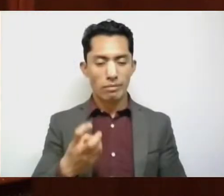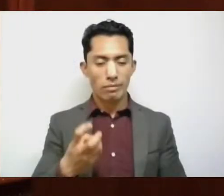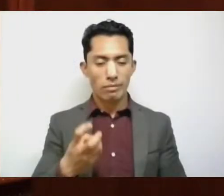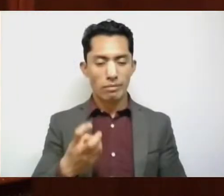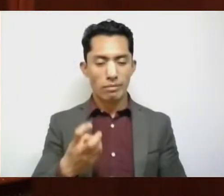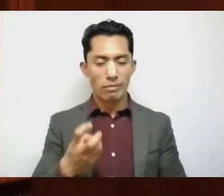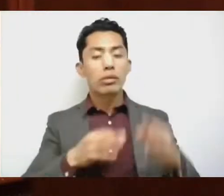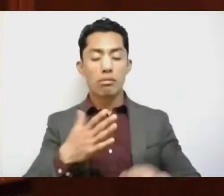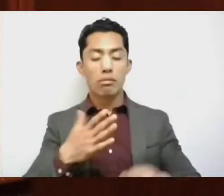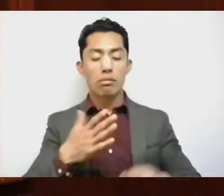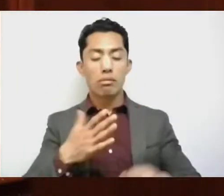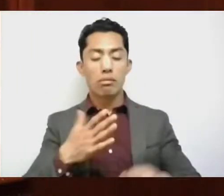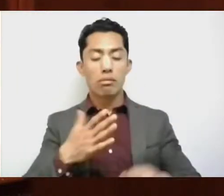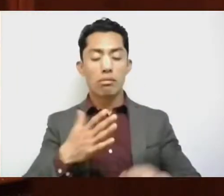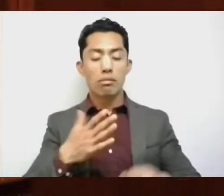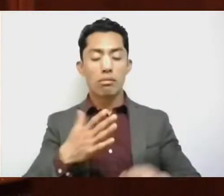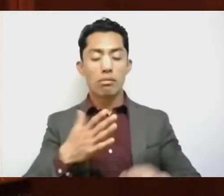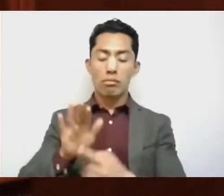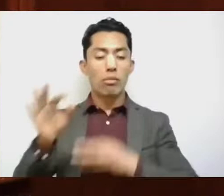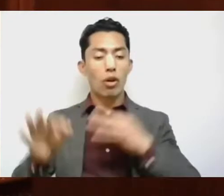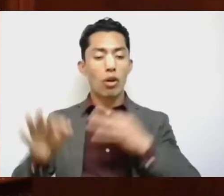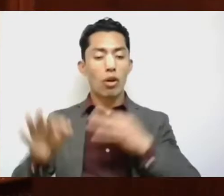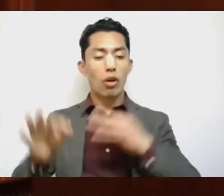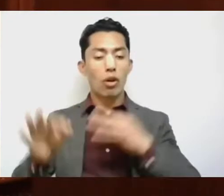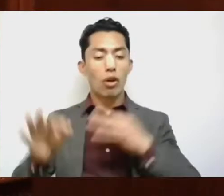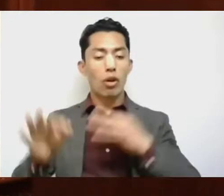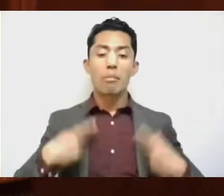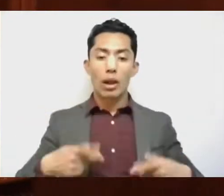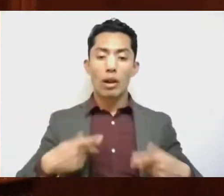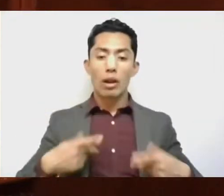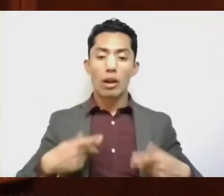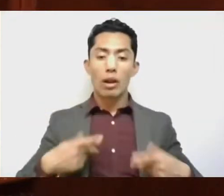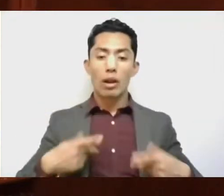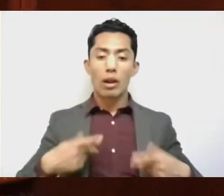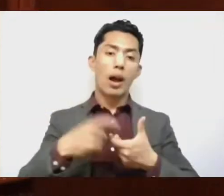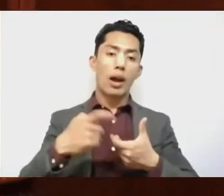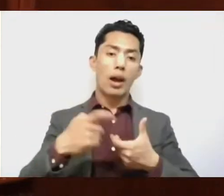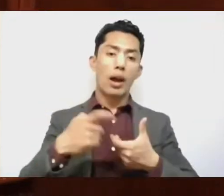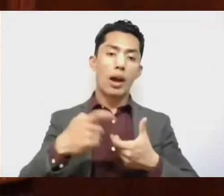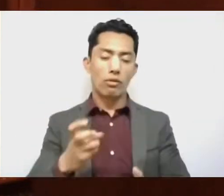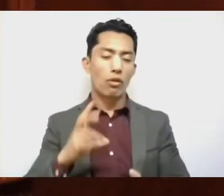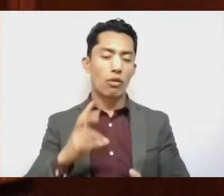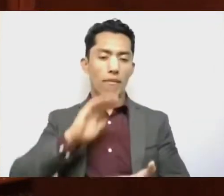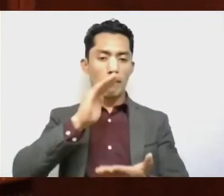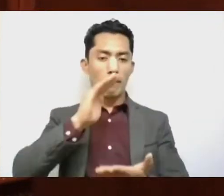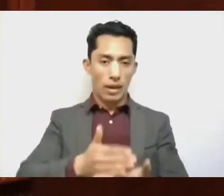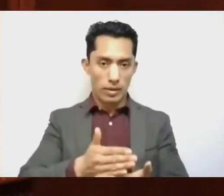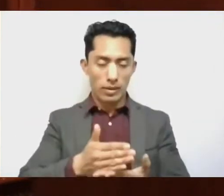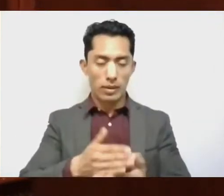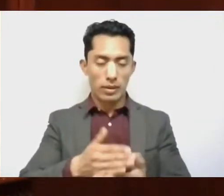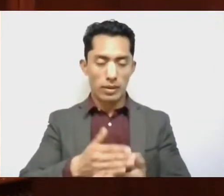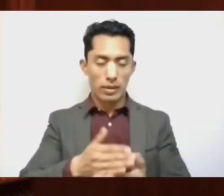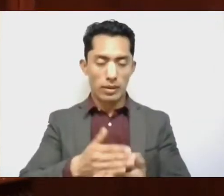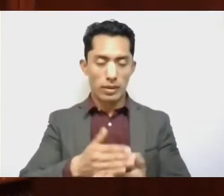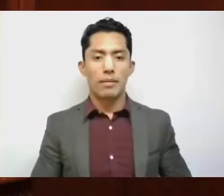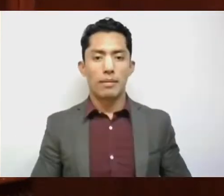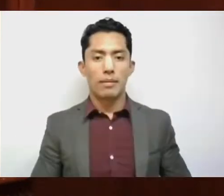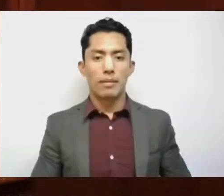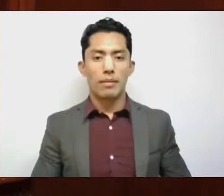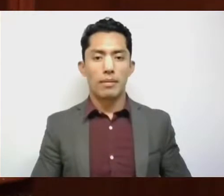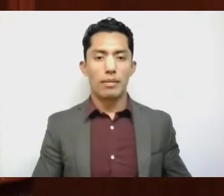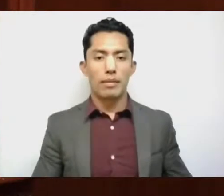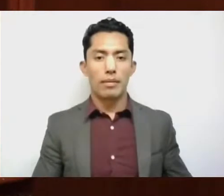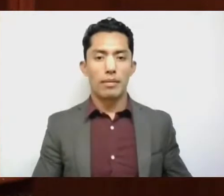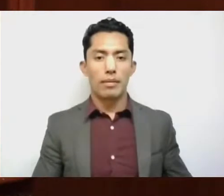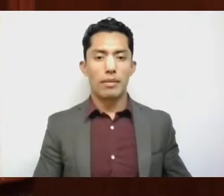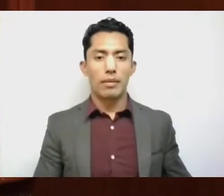de imagen, propaganda y clientelismo político, que antes de las graves carencias del fluido han